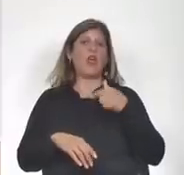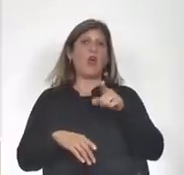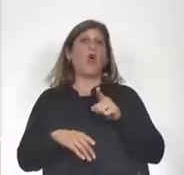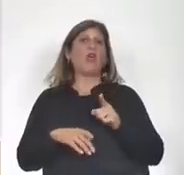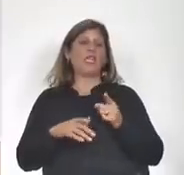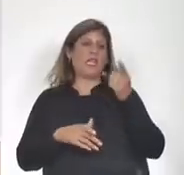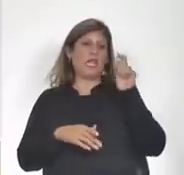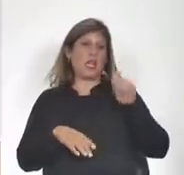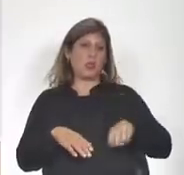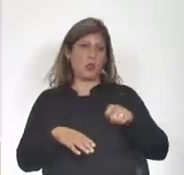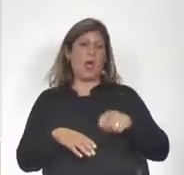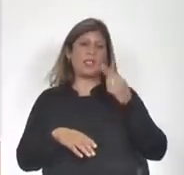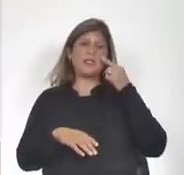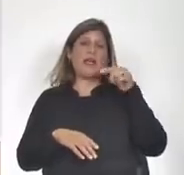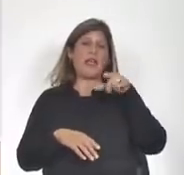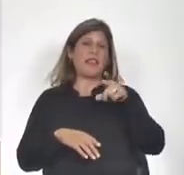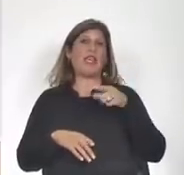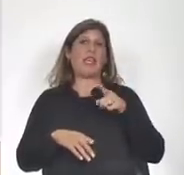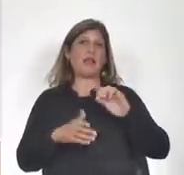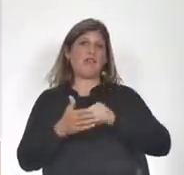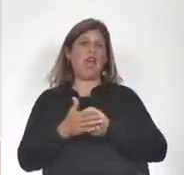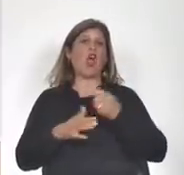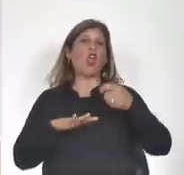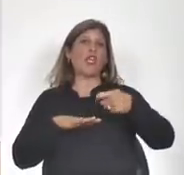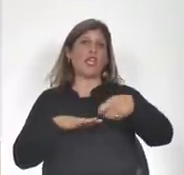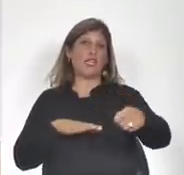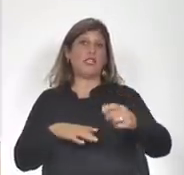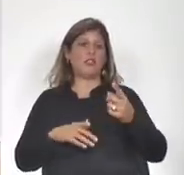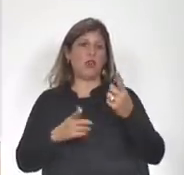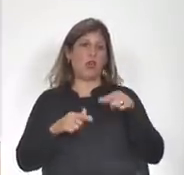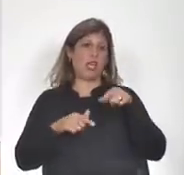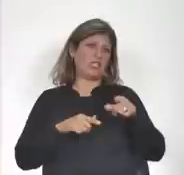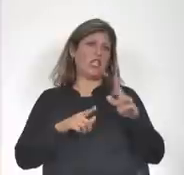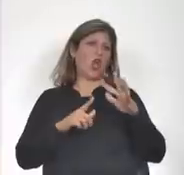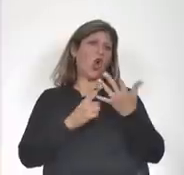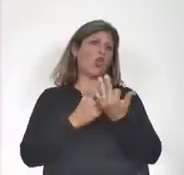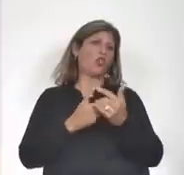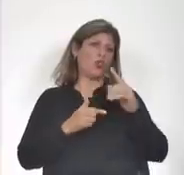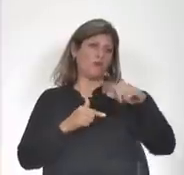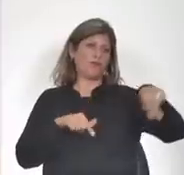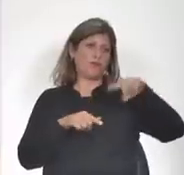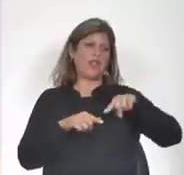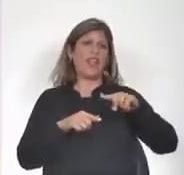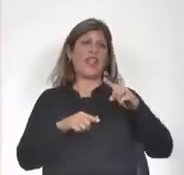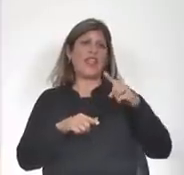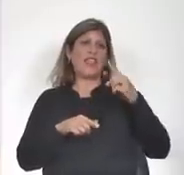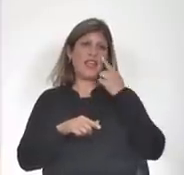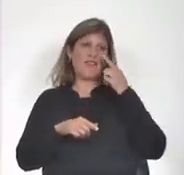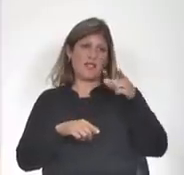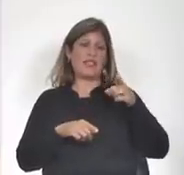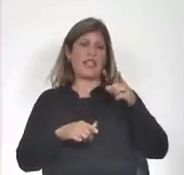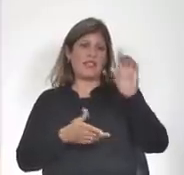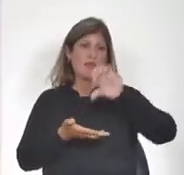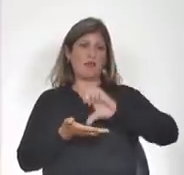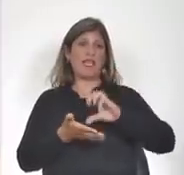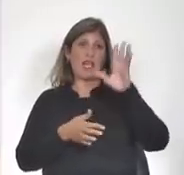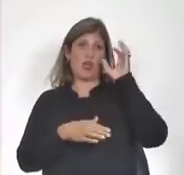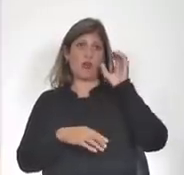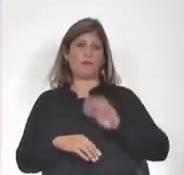banco de crédito. Esto nos remite a otro contexto de la vida del país que recordamos.